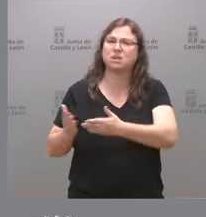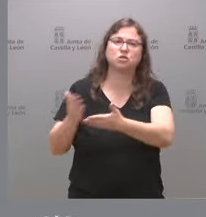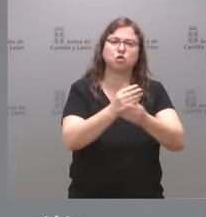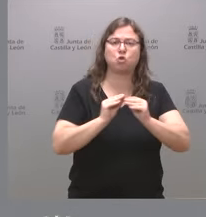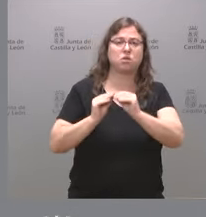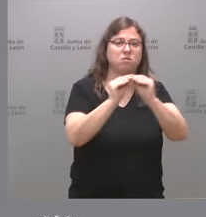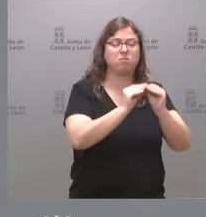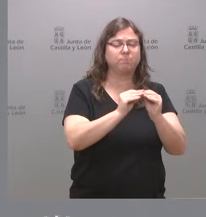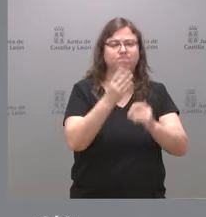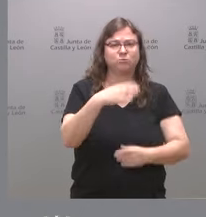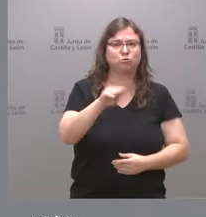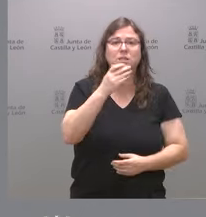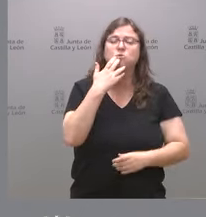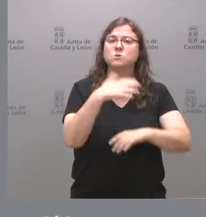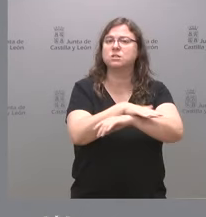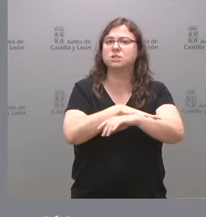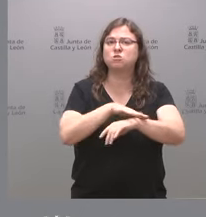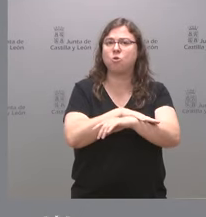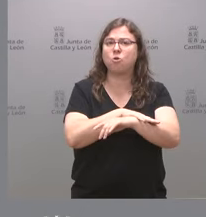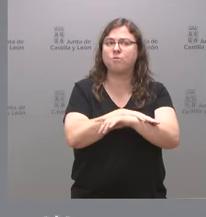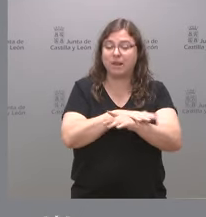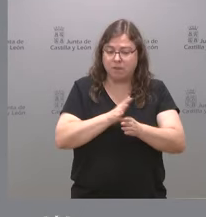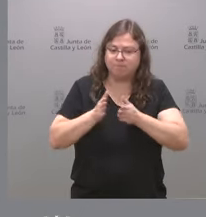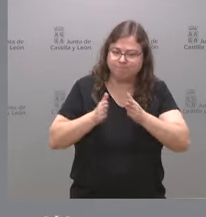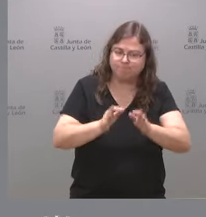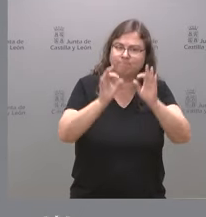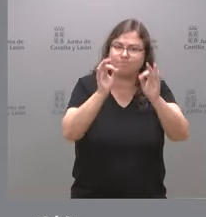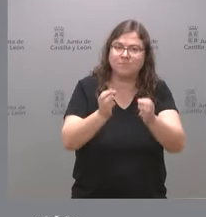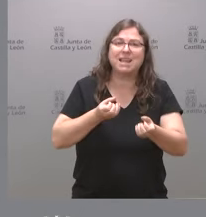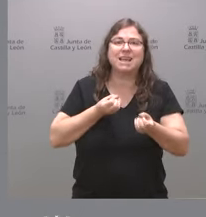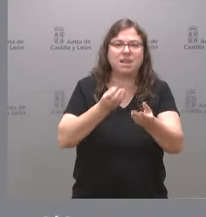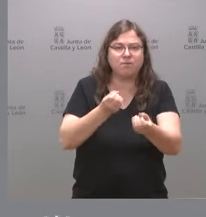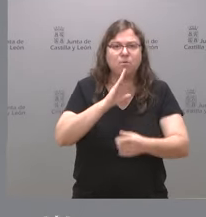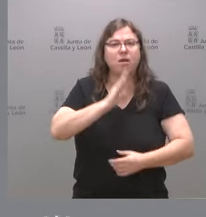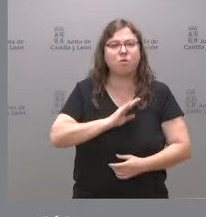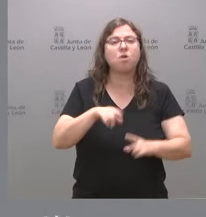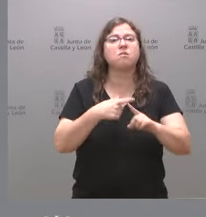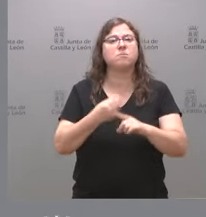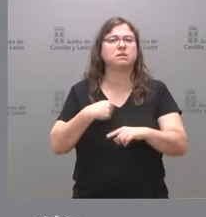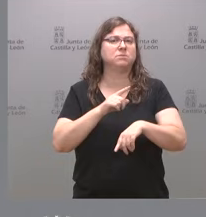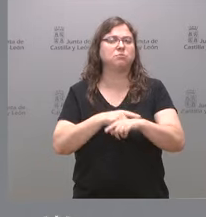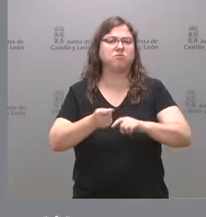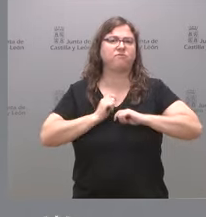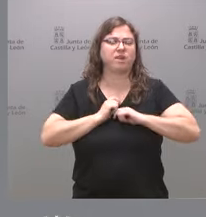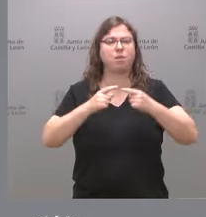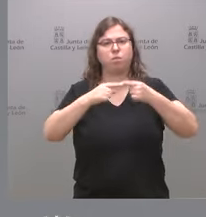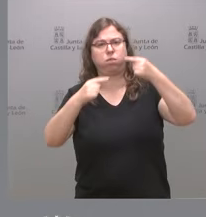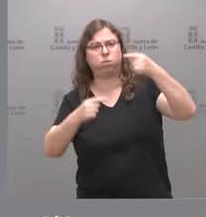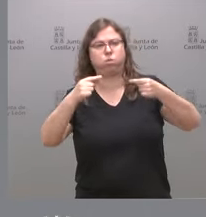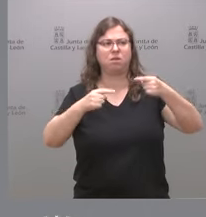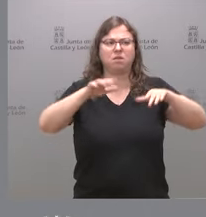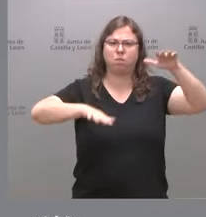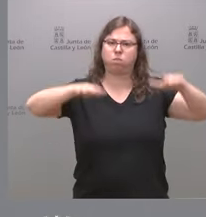que por parte del Gobierno no se canalizara adecuadamente la información y a la vez estableciera desigualdades entre unas